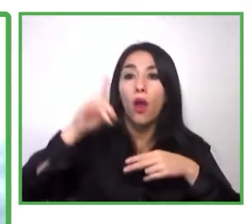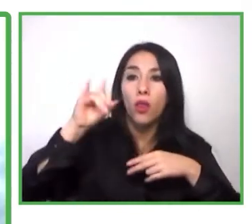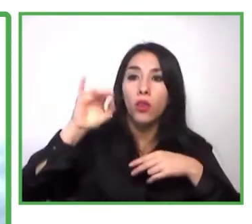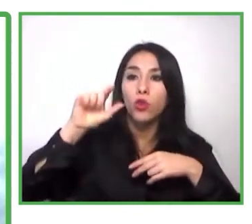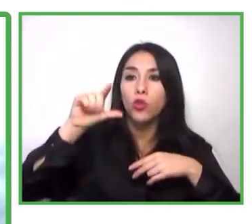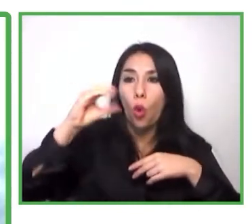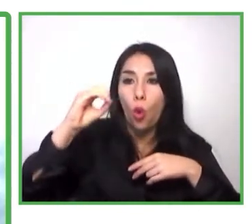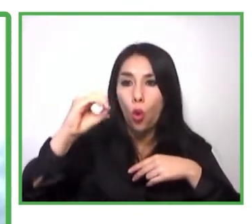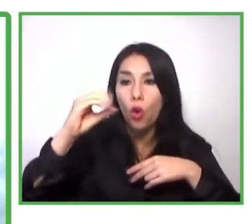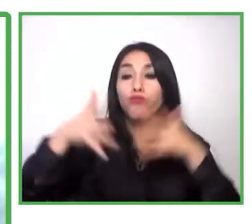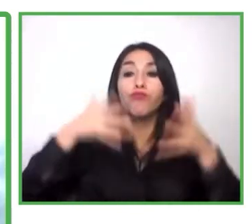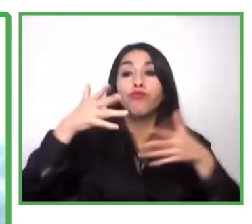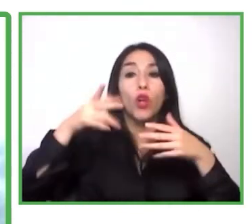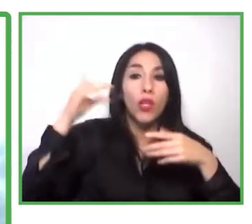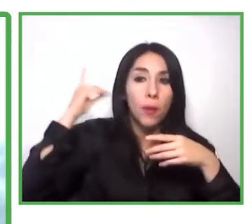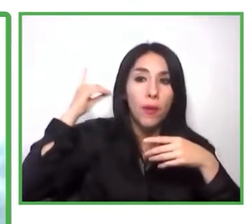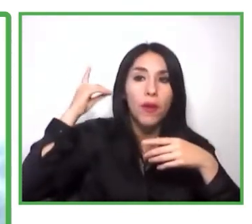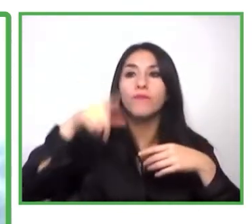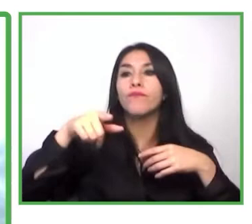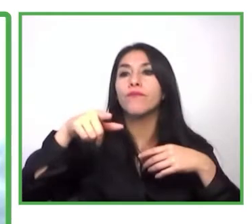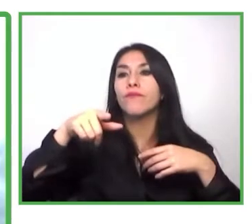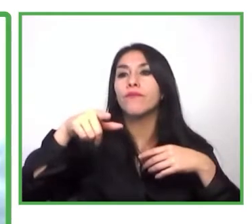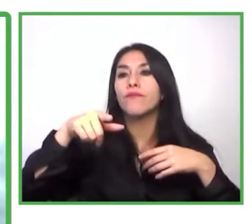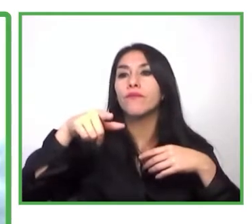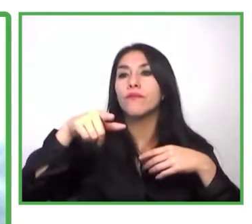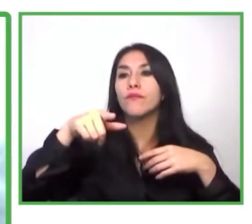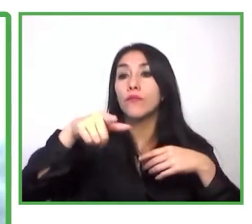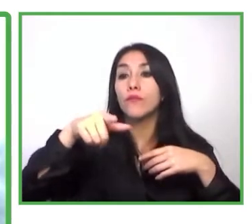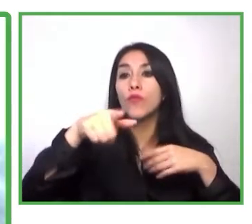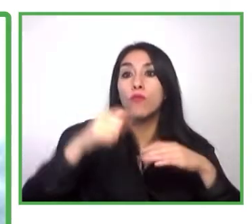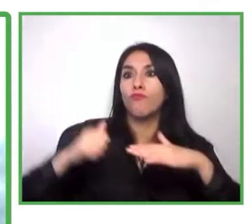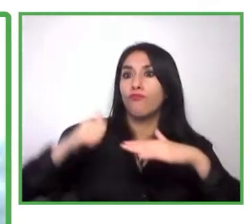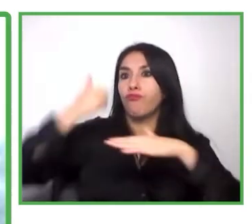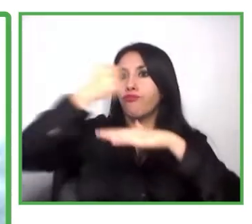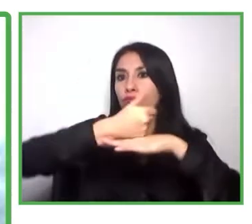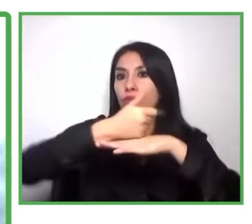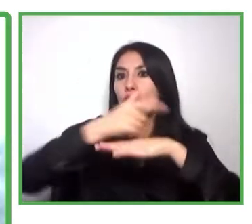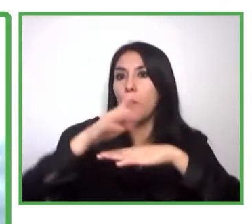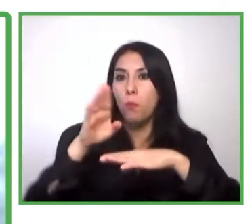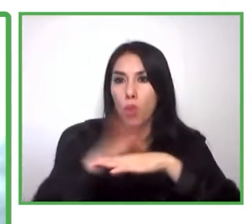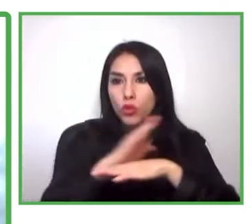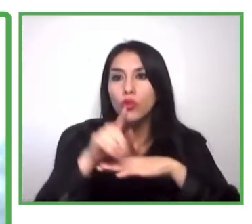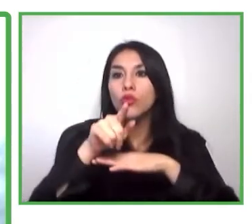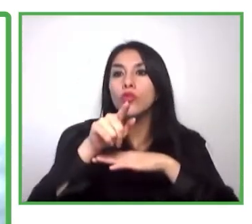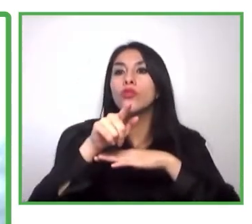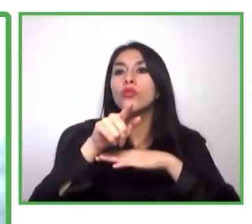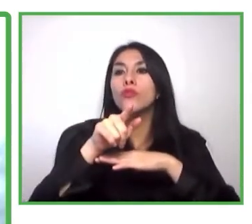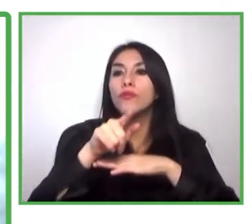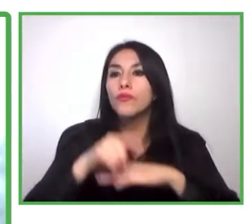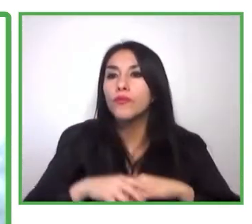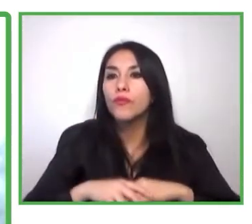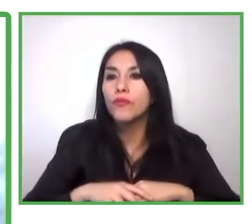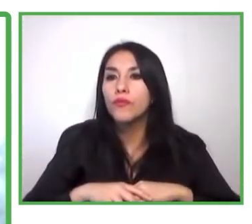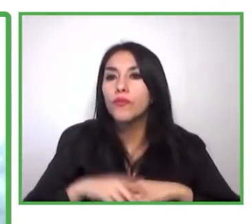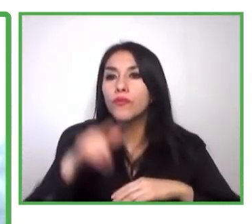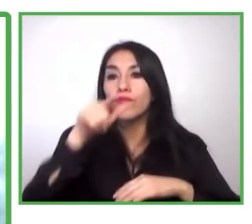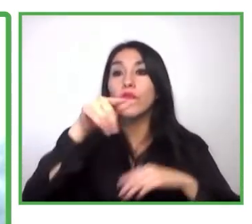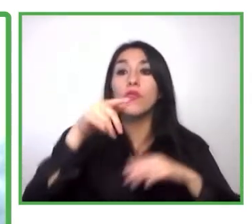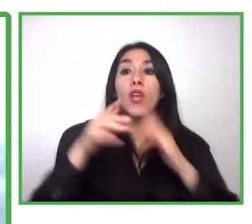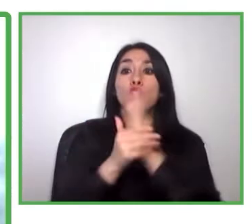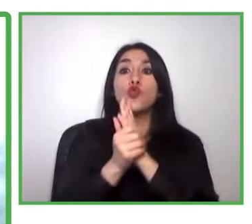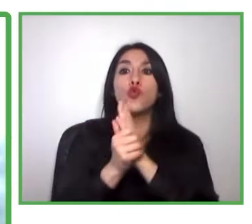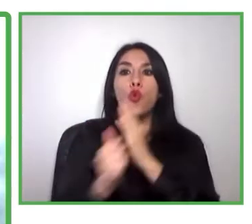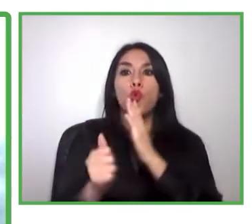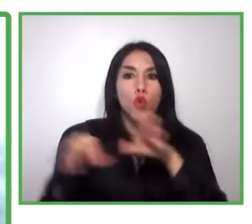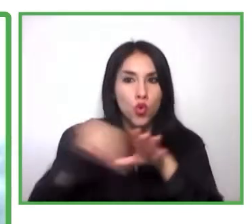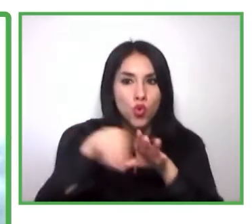portal talentoinclusivo.com. Bueno, sin duda me pone muy contento estar aquí con un gran equipo de personas, de